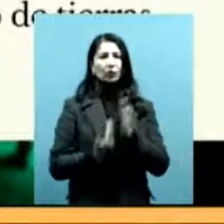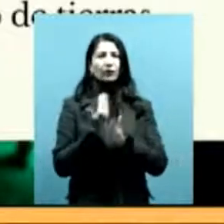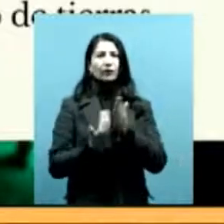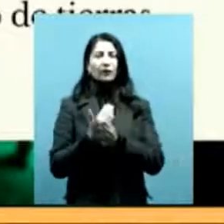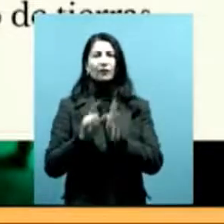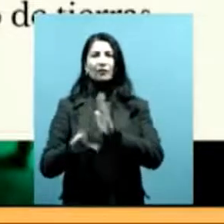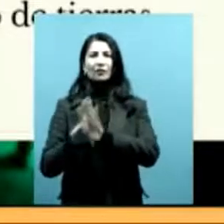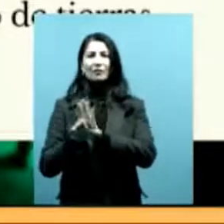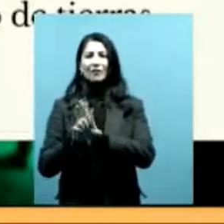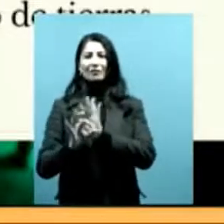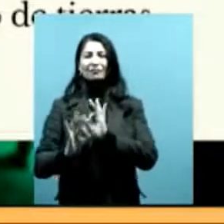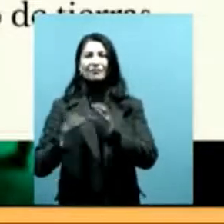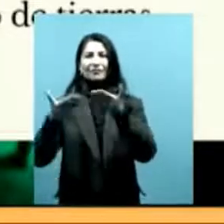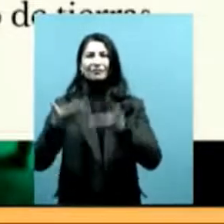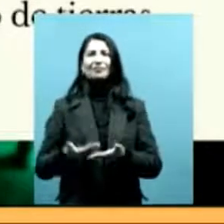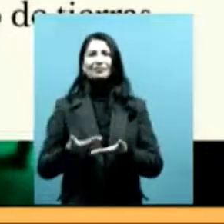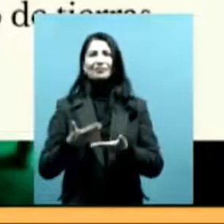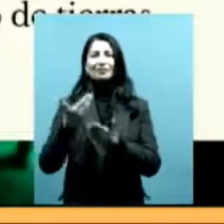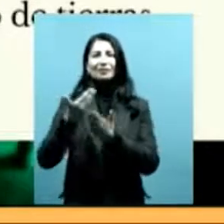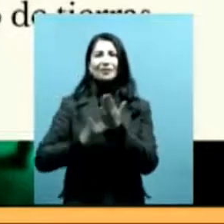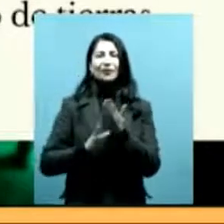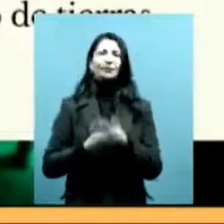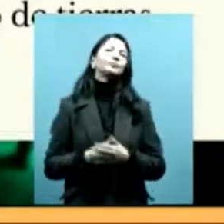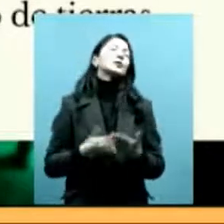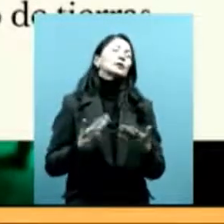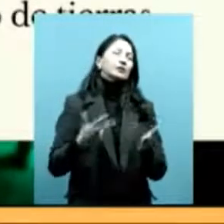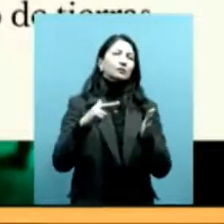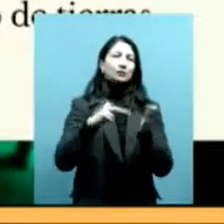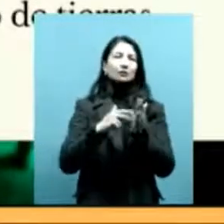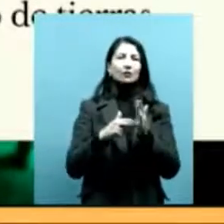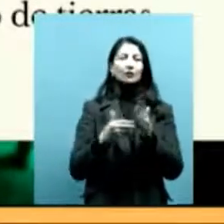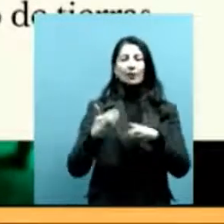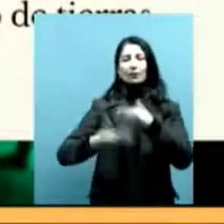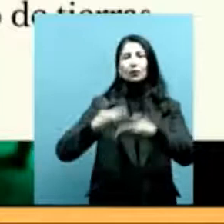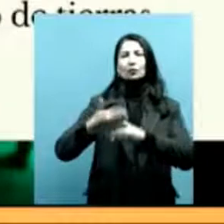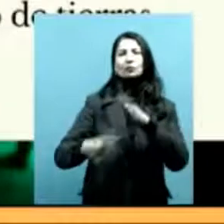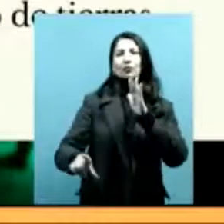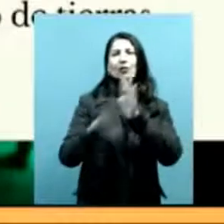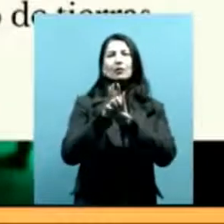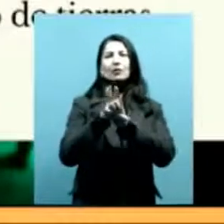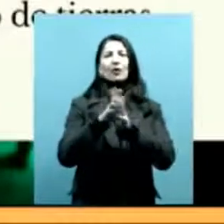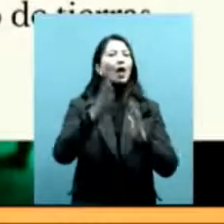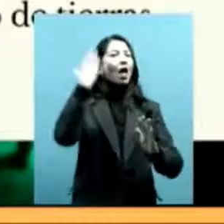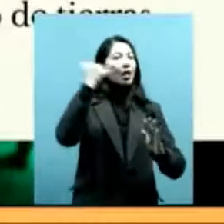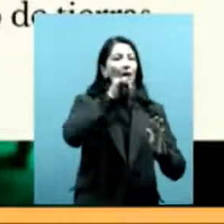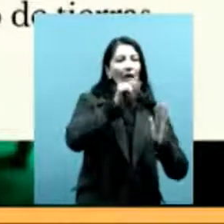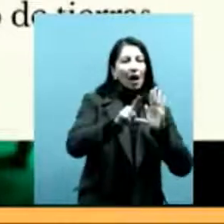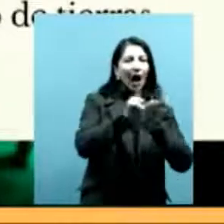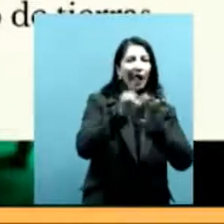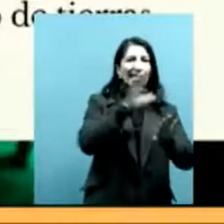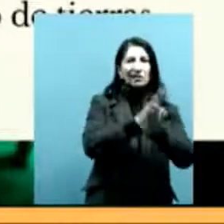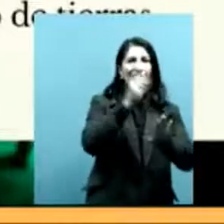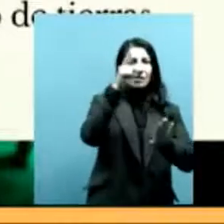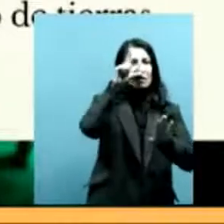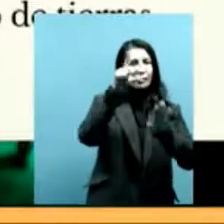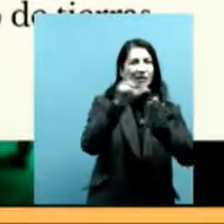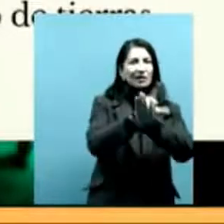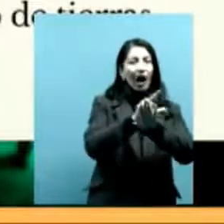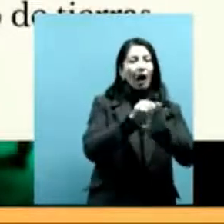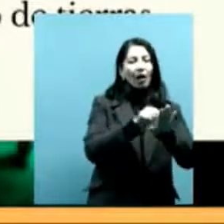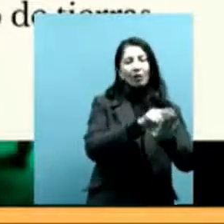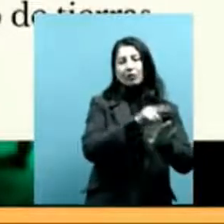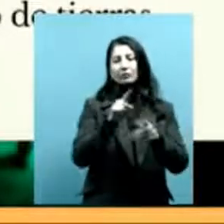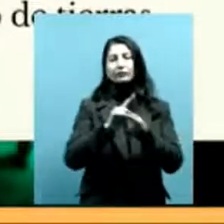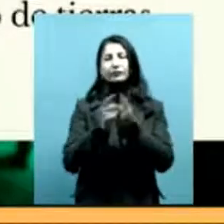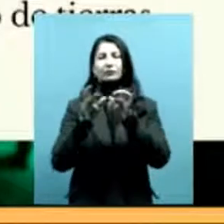se construye un procedimiento legítimo, digamos. ¿Sí? Entonces, en esa construcción